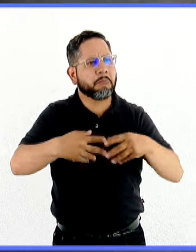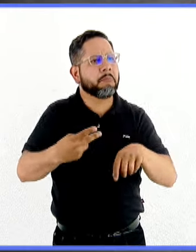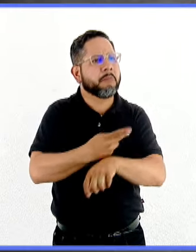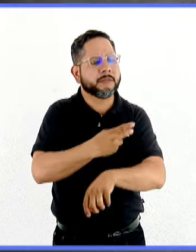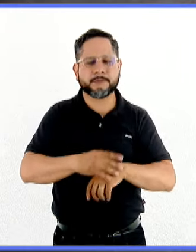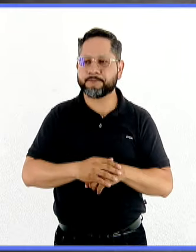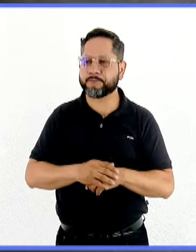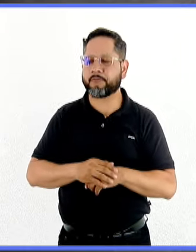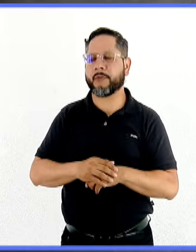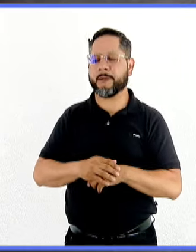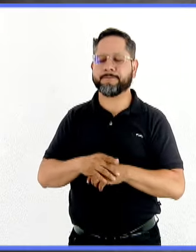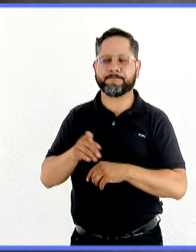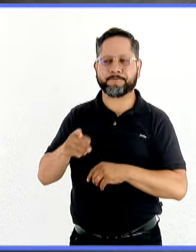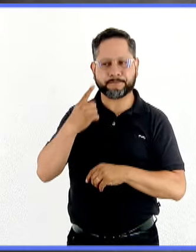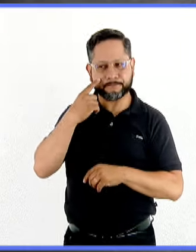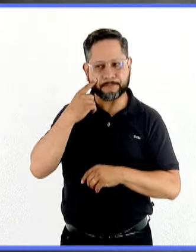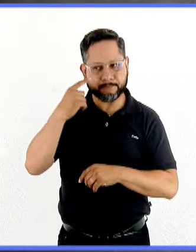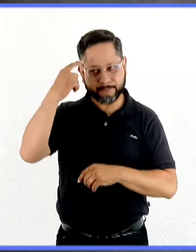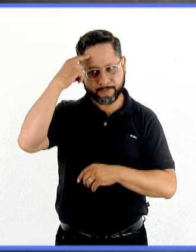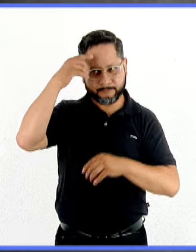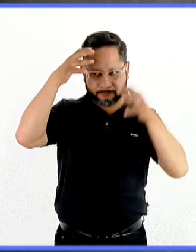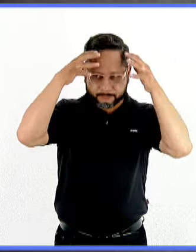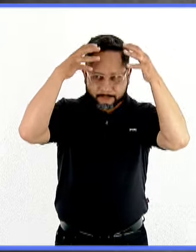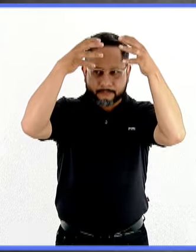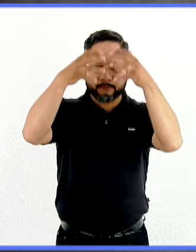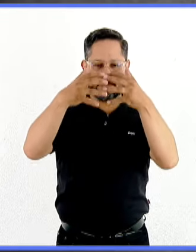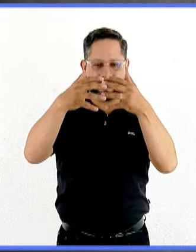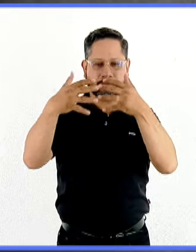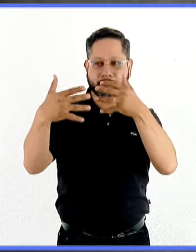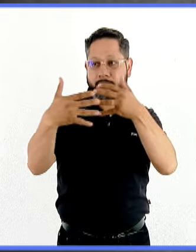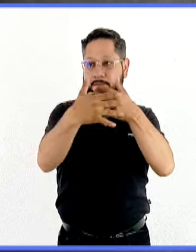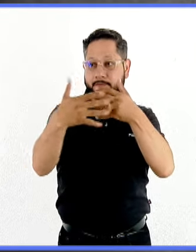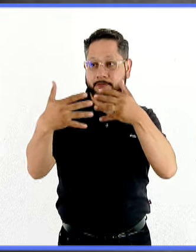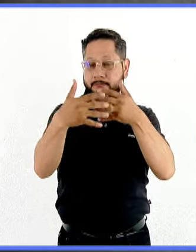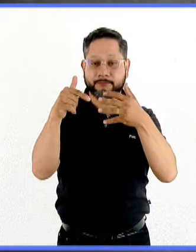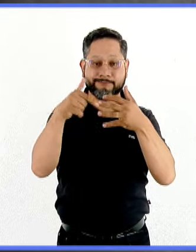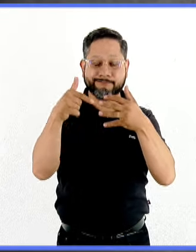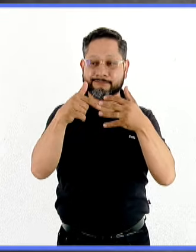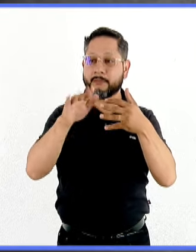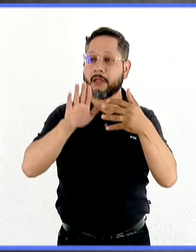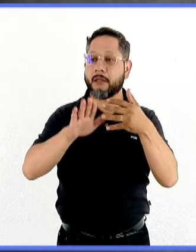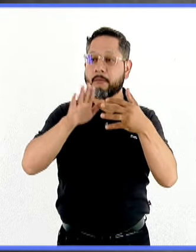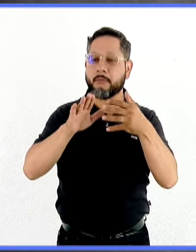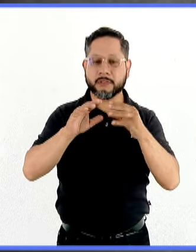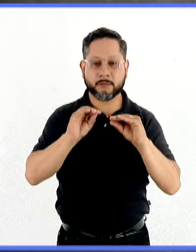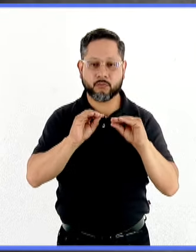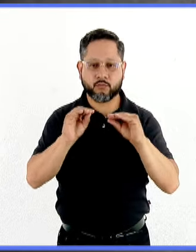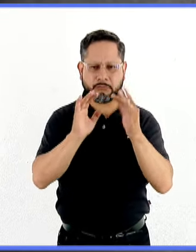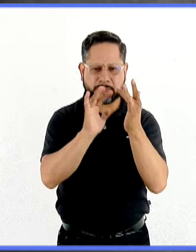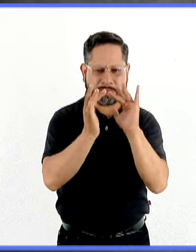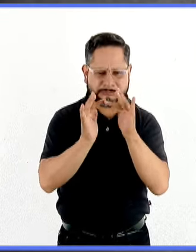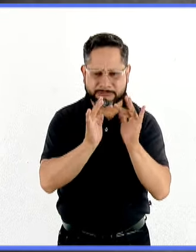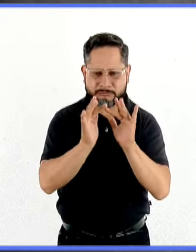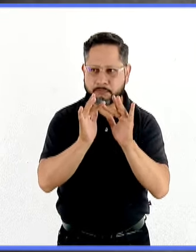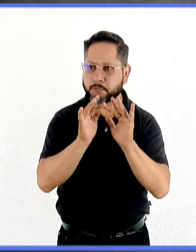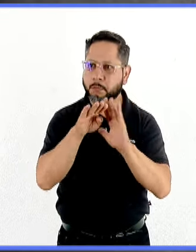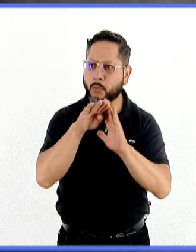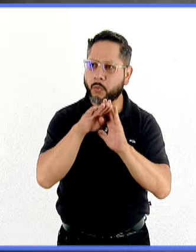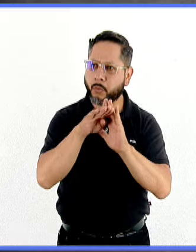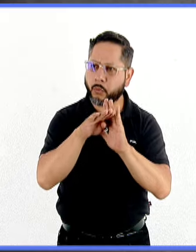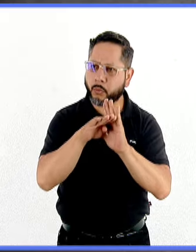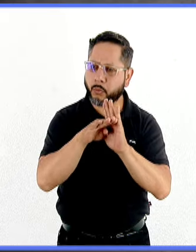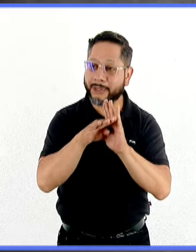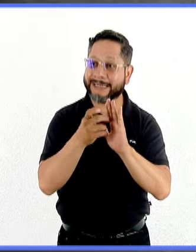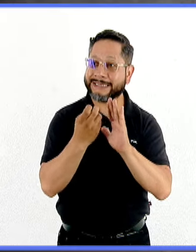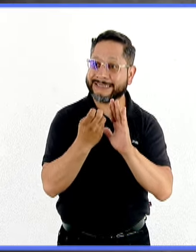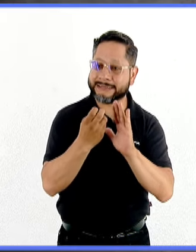se nos han señalado es la corteza prefrontal, en donde se observa que hay una disminución de funcionalidad de todas las áreas que permiten justamente